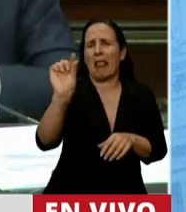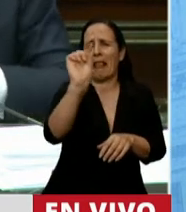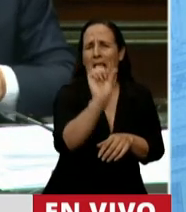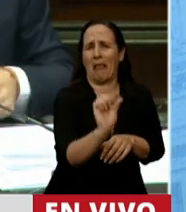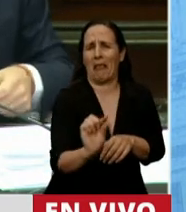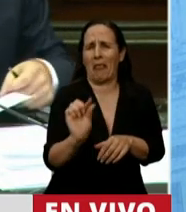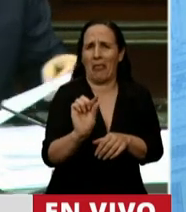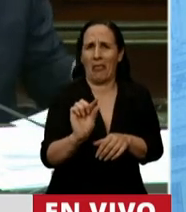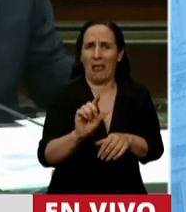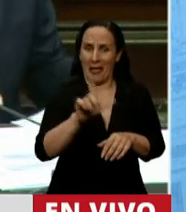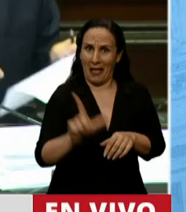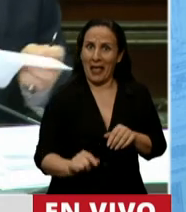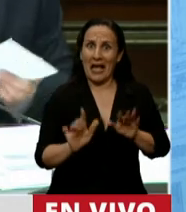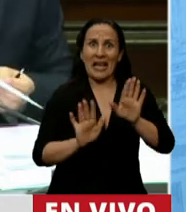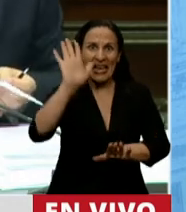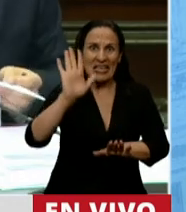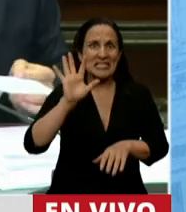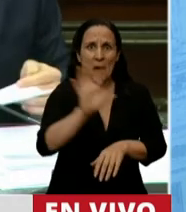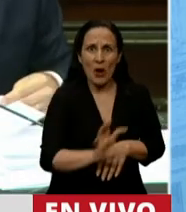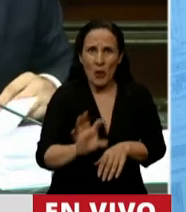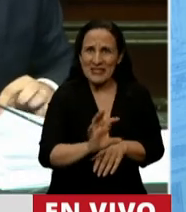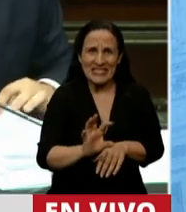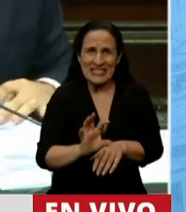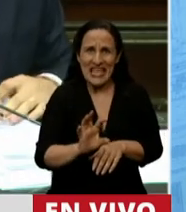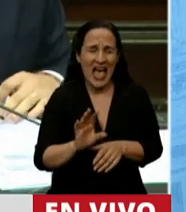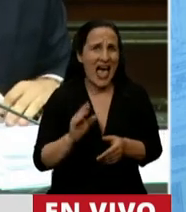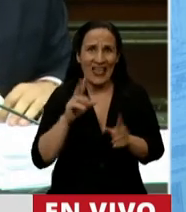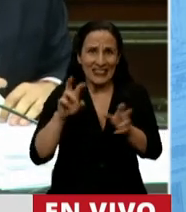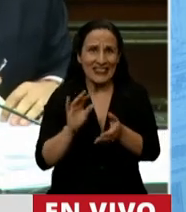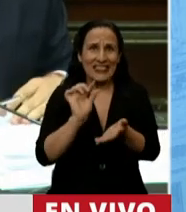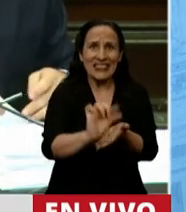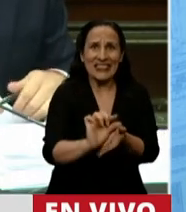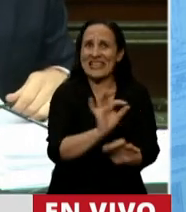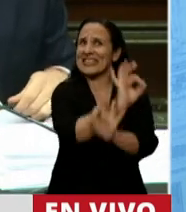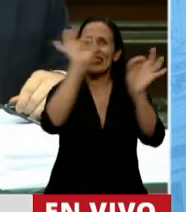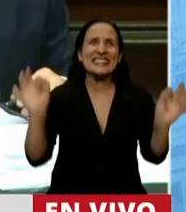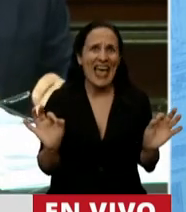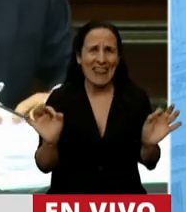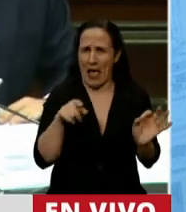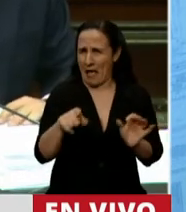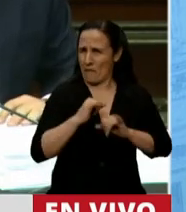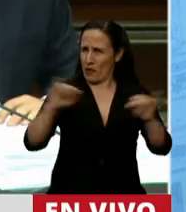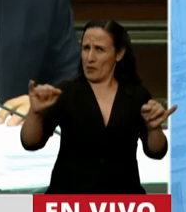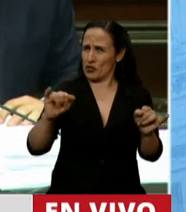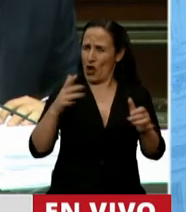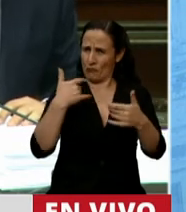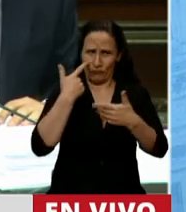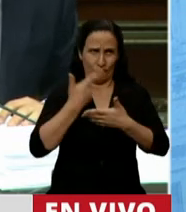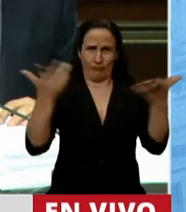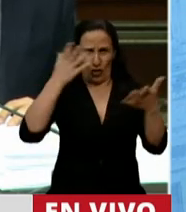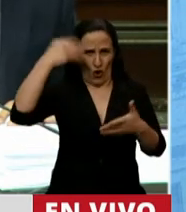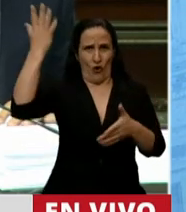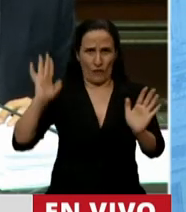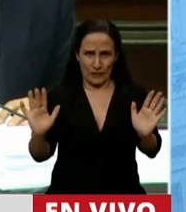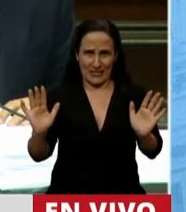pesos y el resto de las 15 provincias ninguna de ese rubro. Esto es información pública. La provincia del Chubut en este